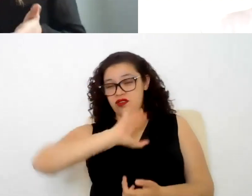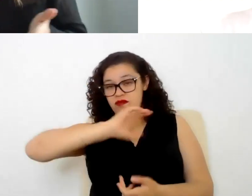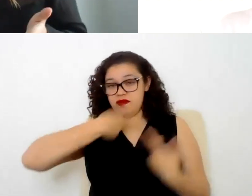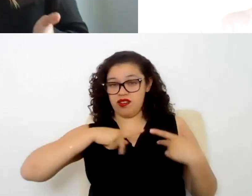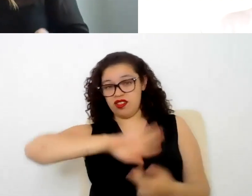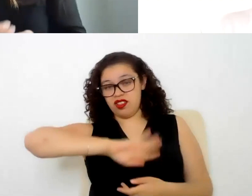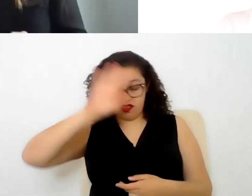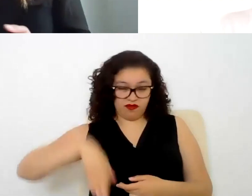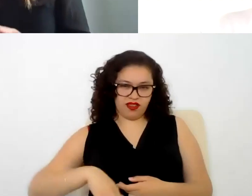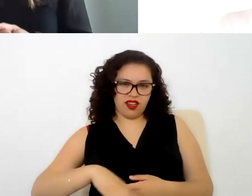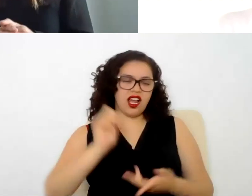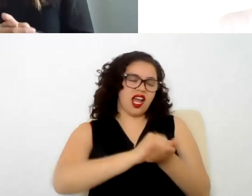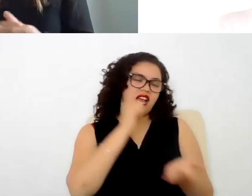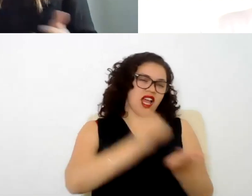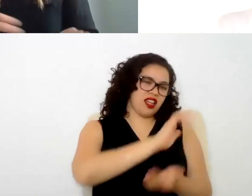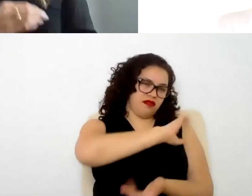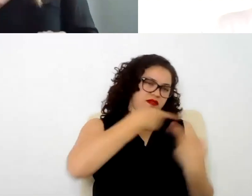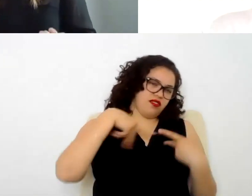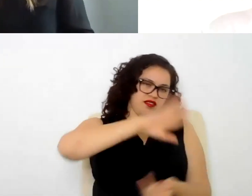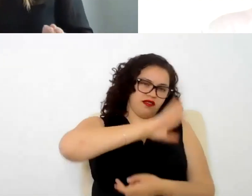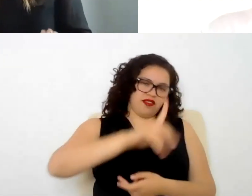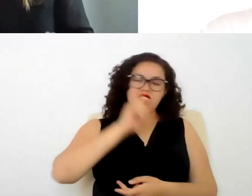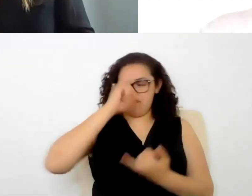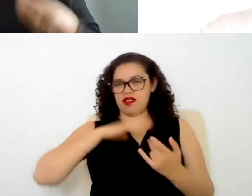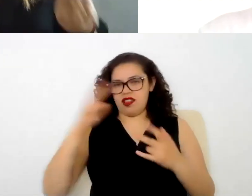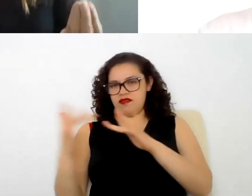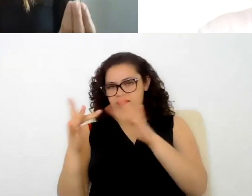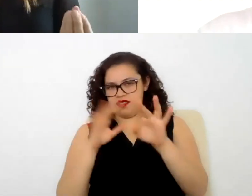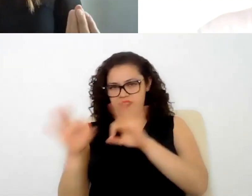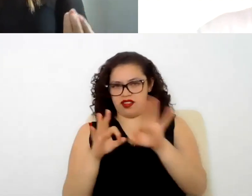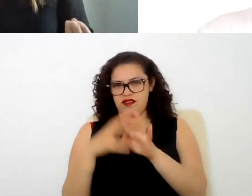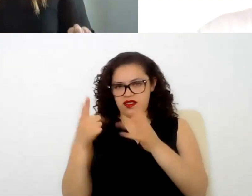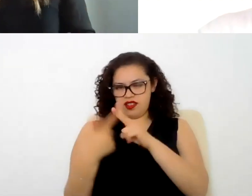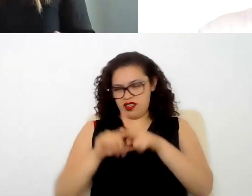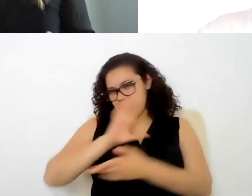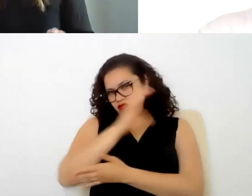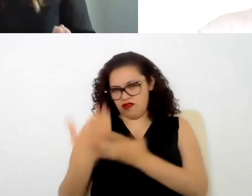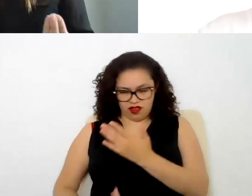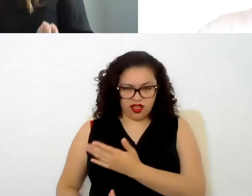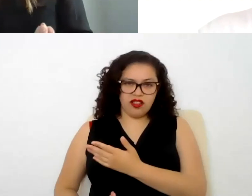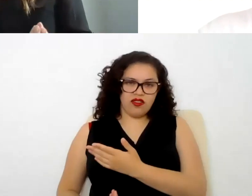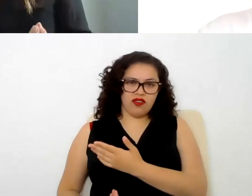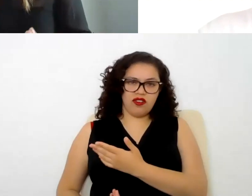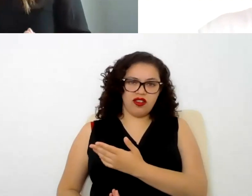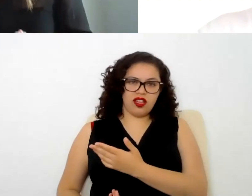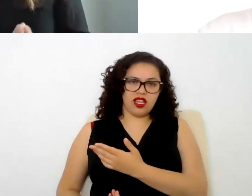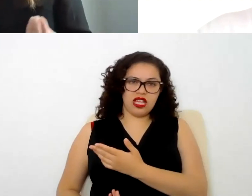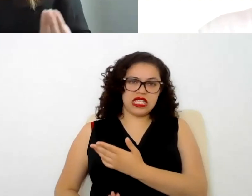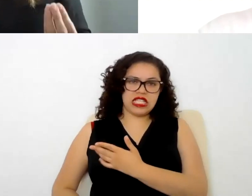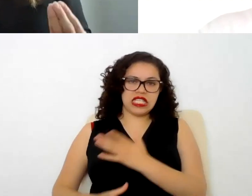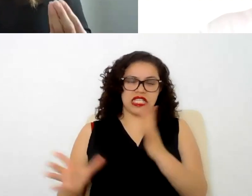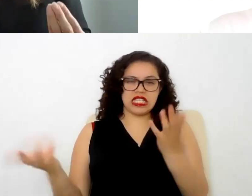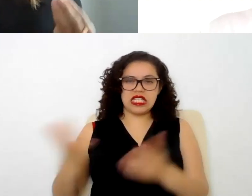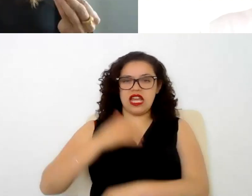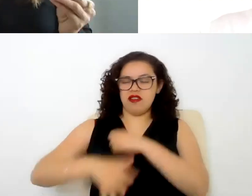una persona tenemos un acta de defunción pues en esta relación laboral que inicia con un contrato termina con un convenio de terminación de